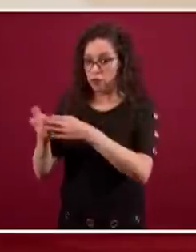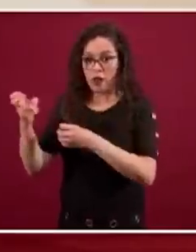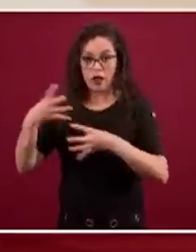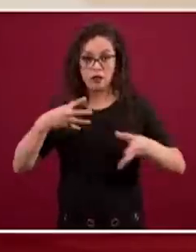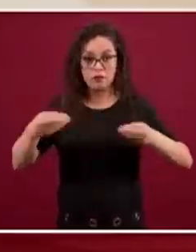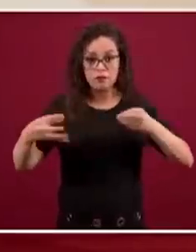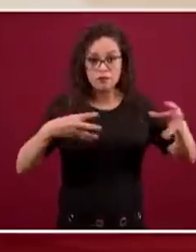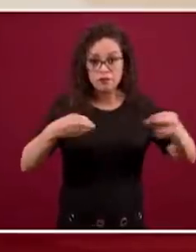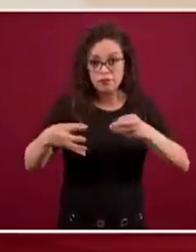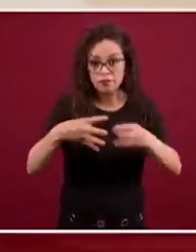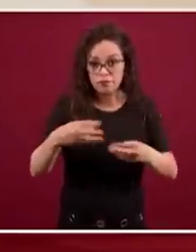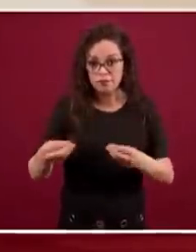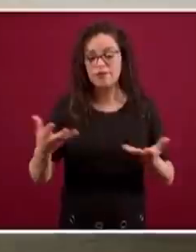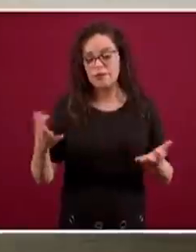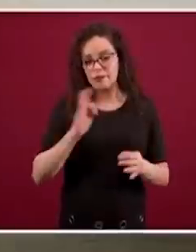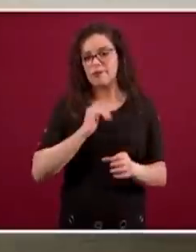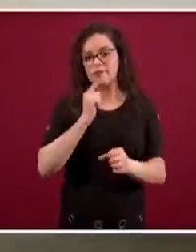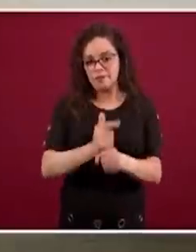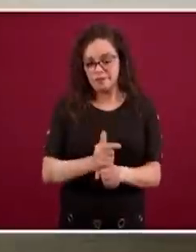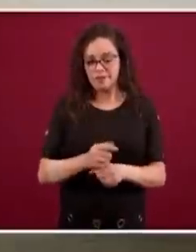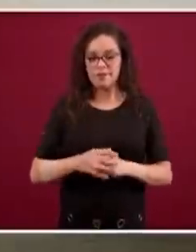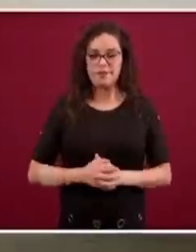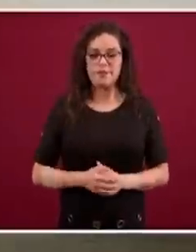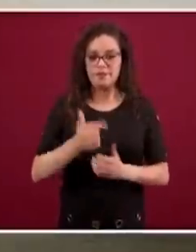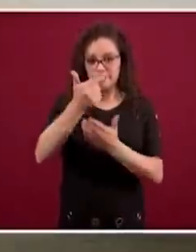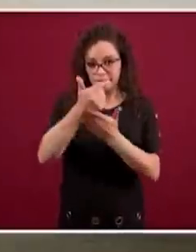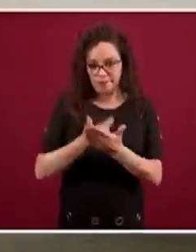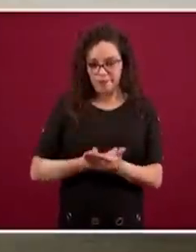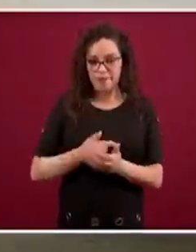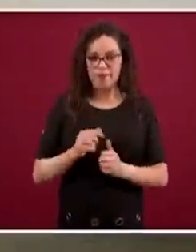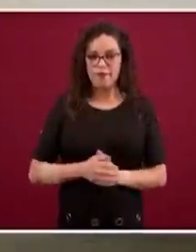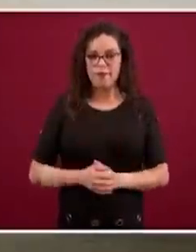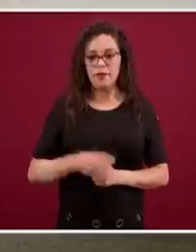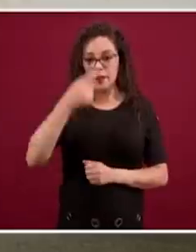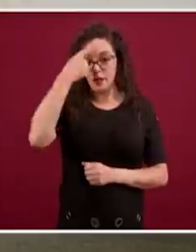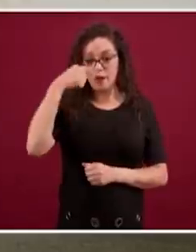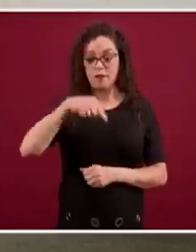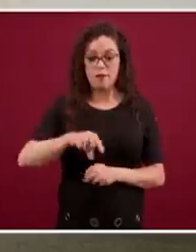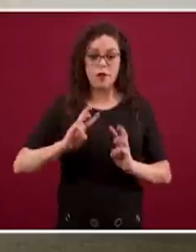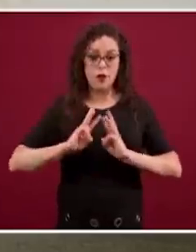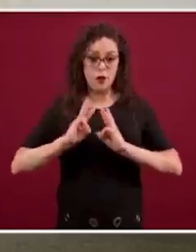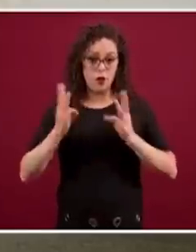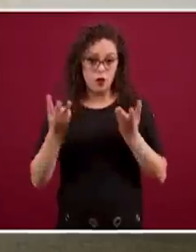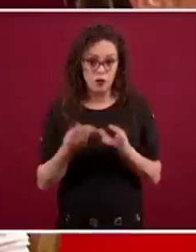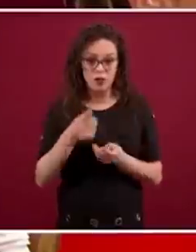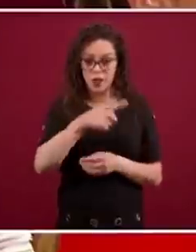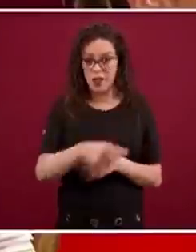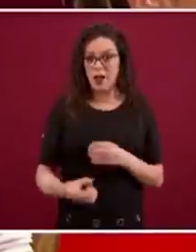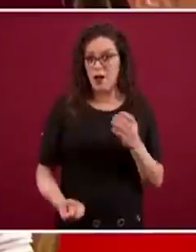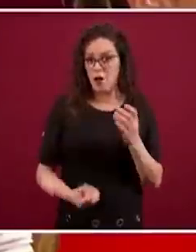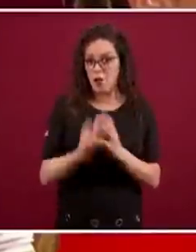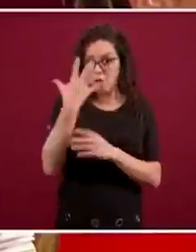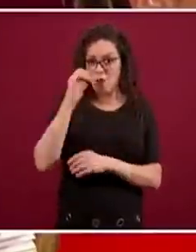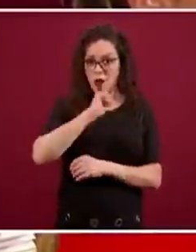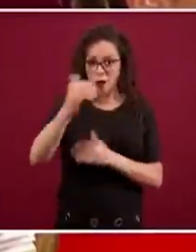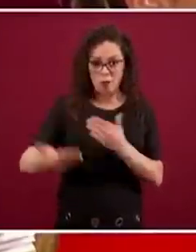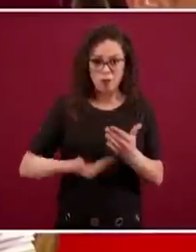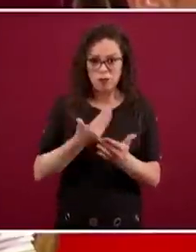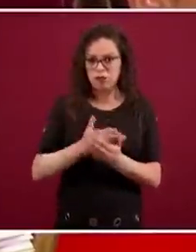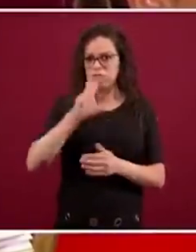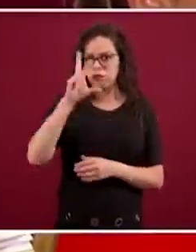Sobre las disposiciones para el consejo, no son nuevas para ustedes porque las hicimos públicas como propuestas